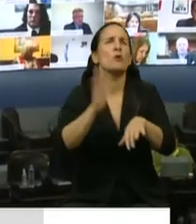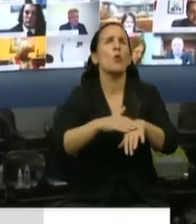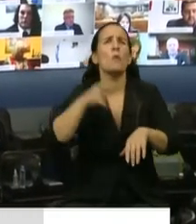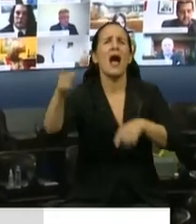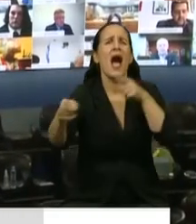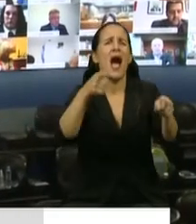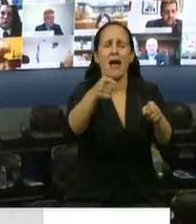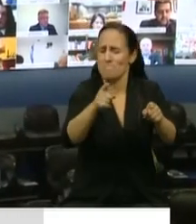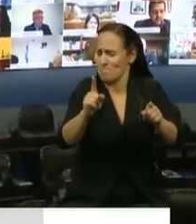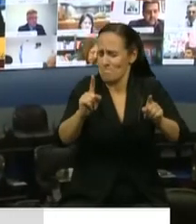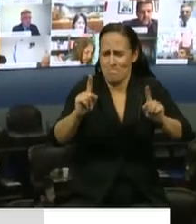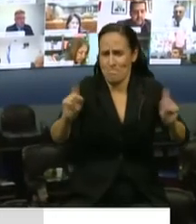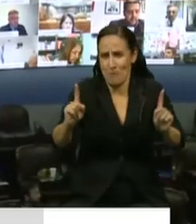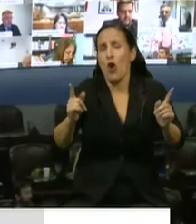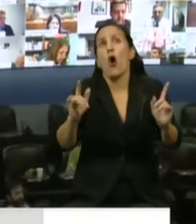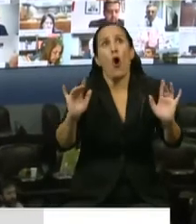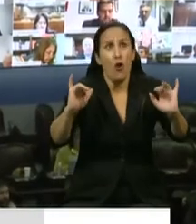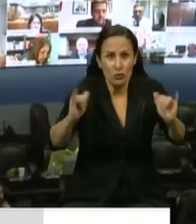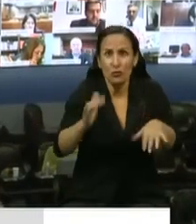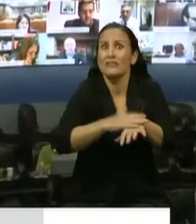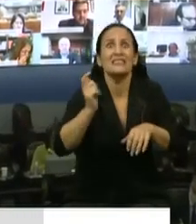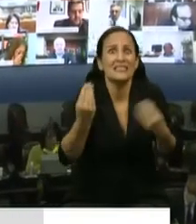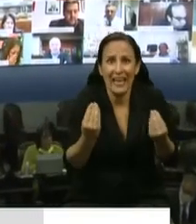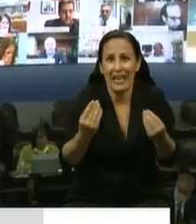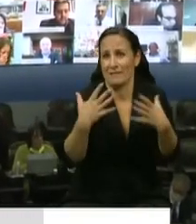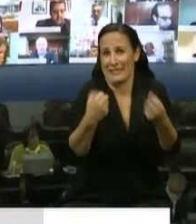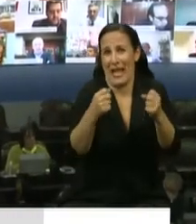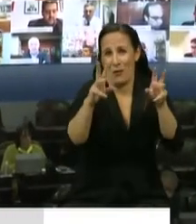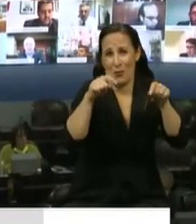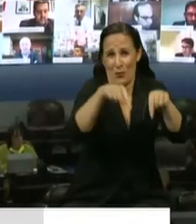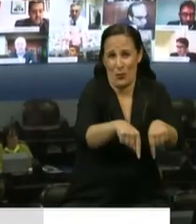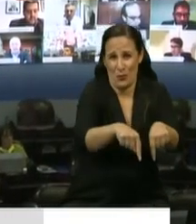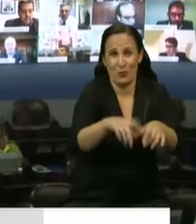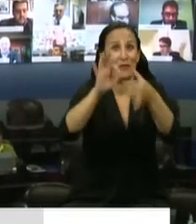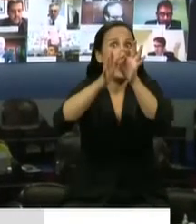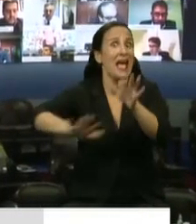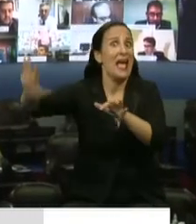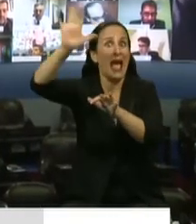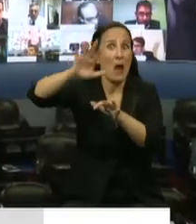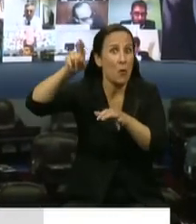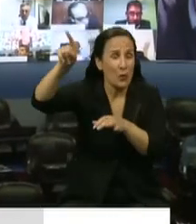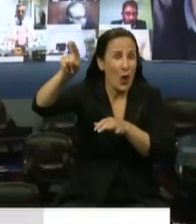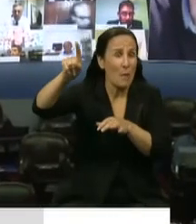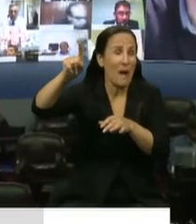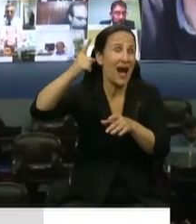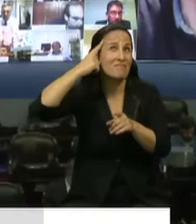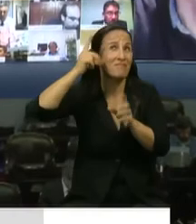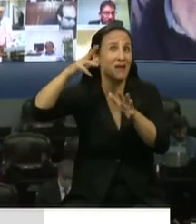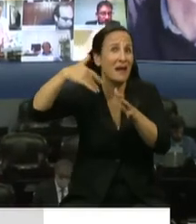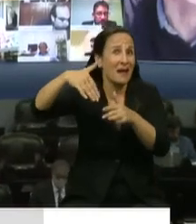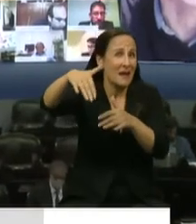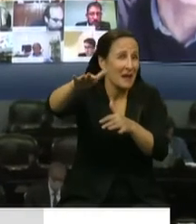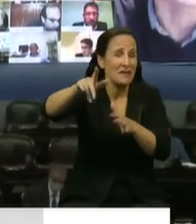a nada en particular, o sí a algo en particular, que es la crisis sanitaria. Europa, acá este año, probablemente en las proyecciones casi